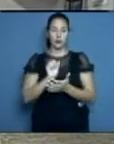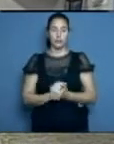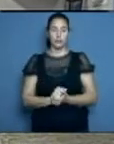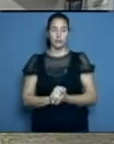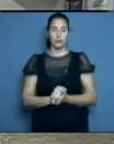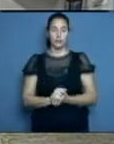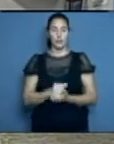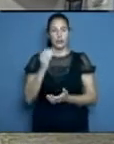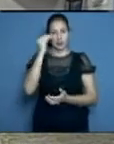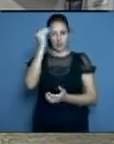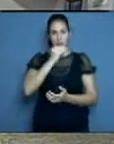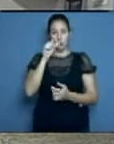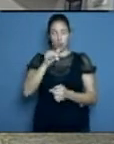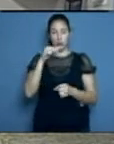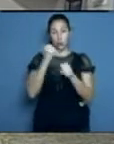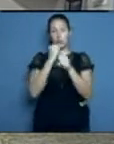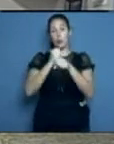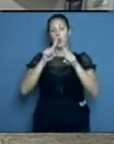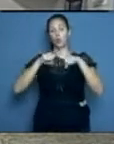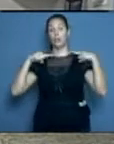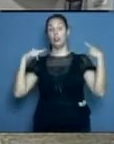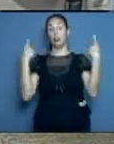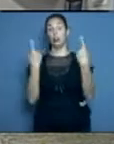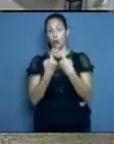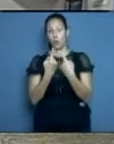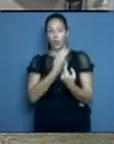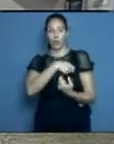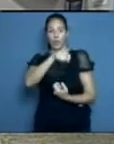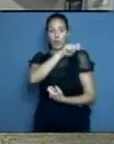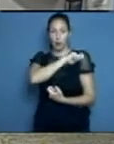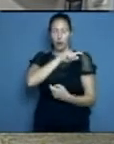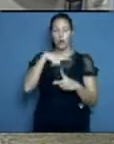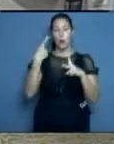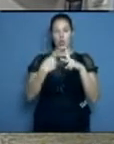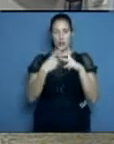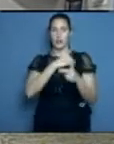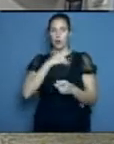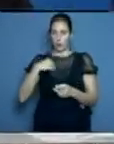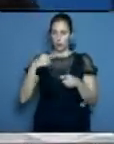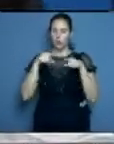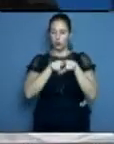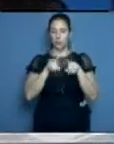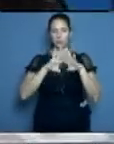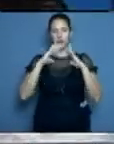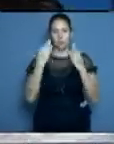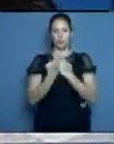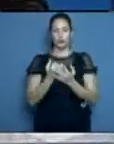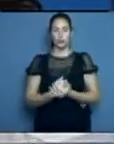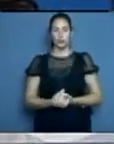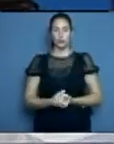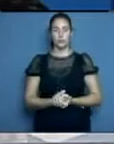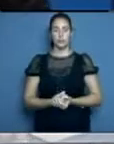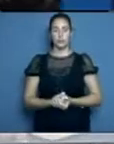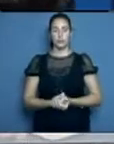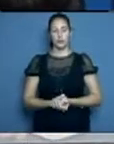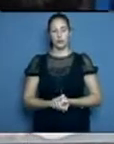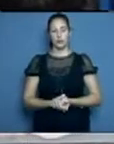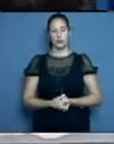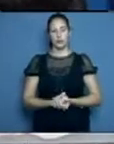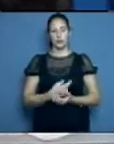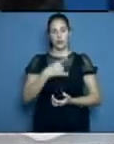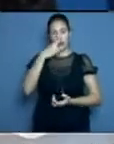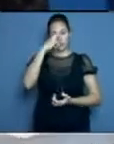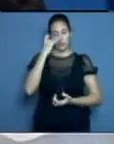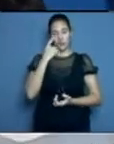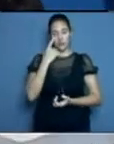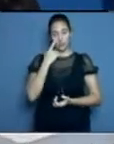y la enfermera, es una tarea de todos, de la población, de la reducción de la movilidad también. El mensaje al pueblo guinero. Sí, tomando